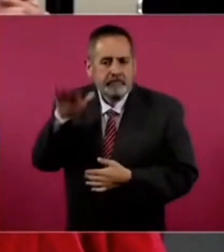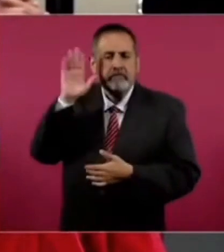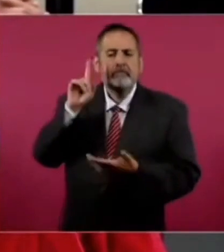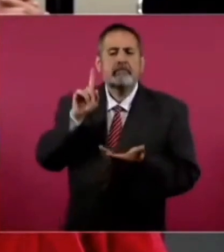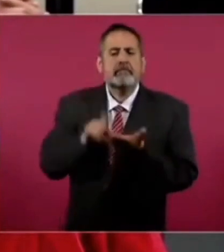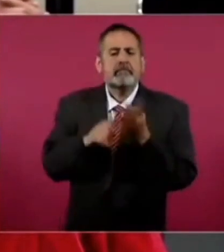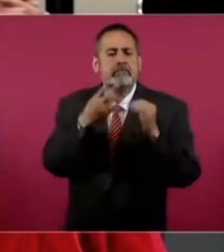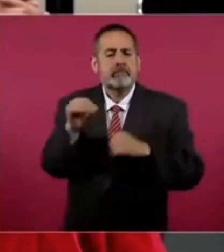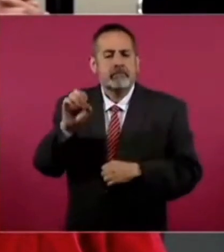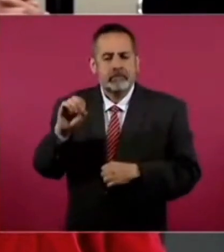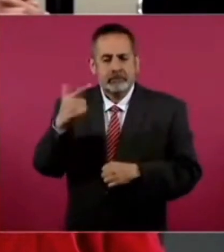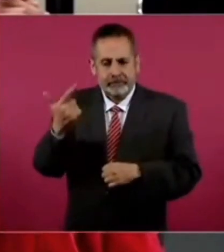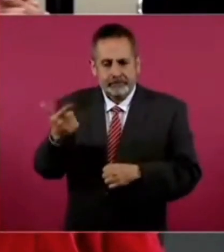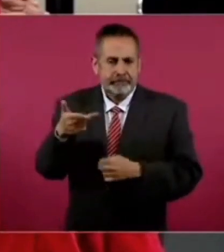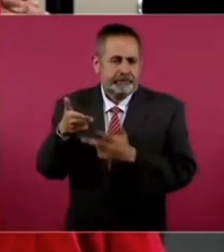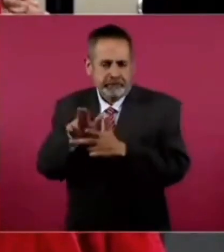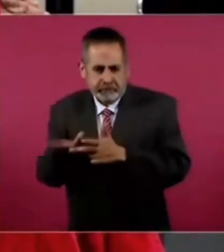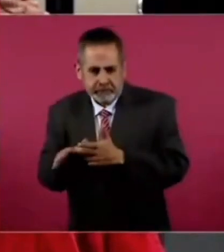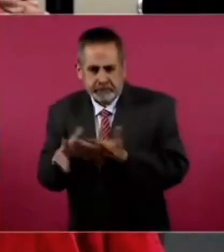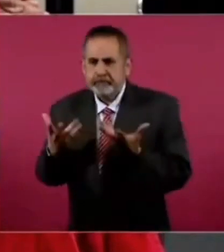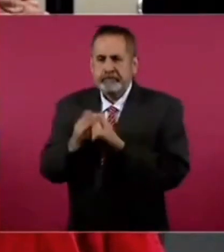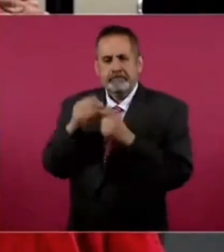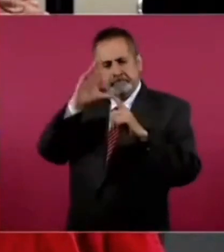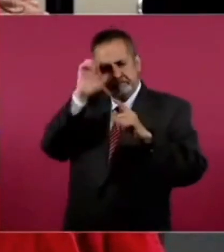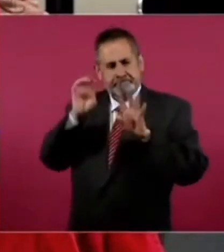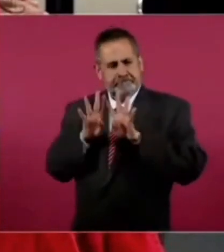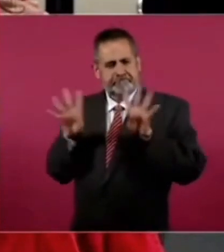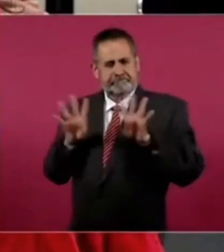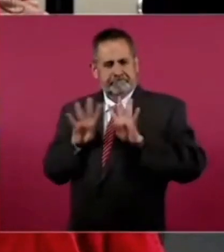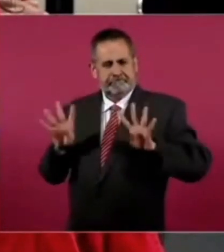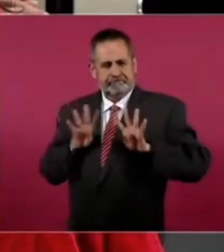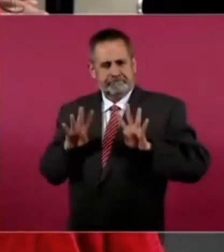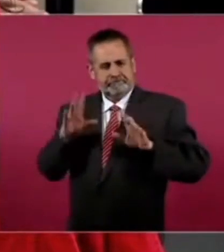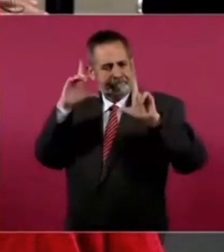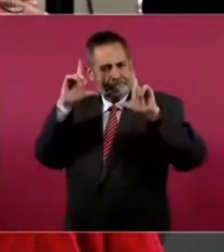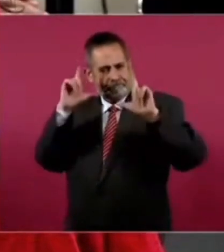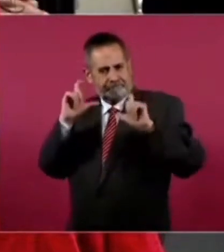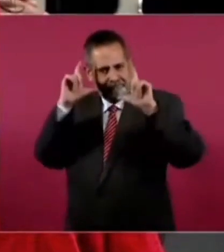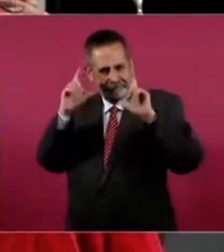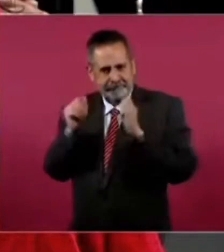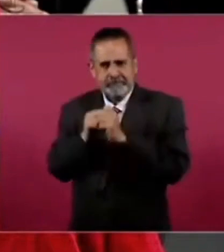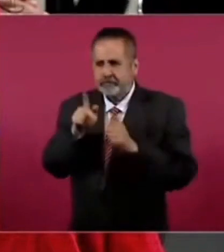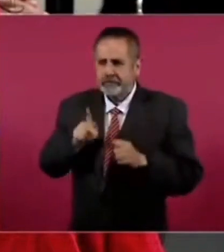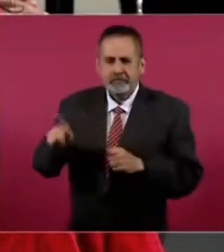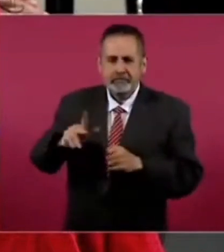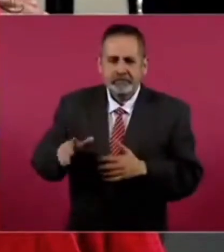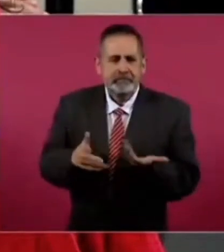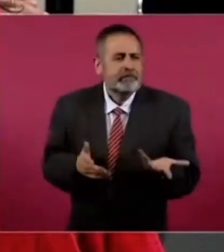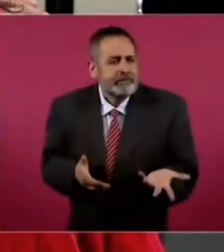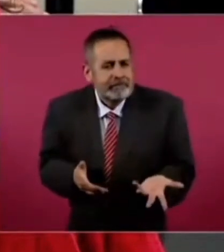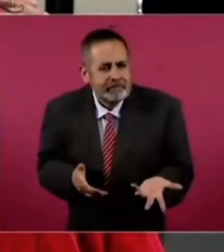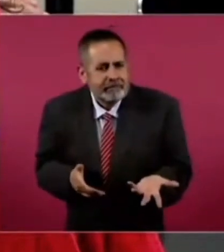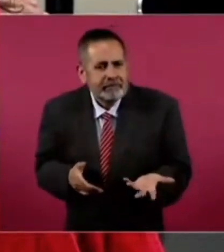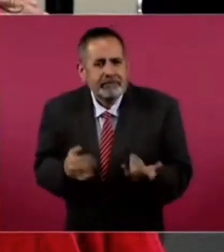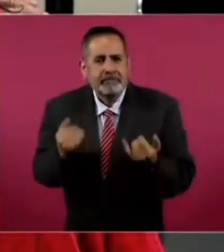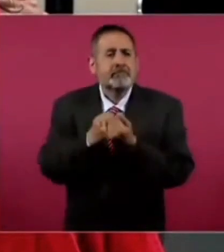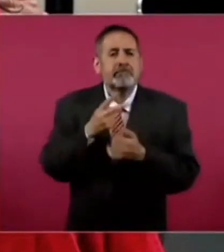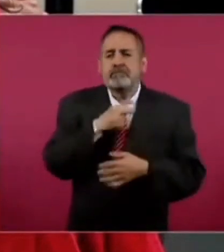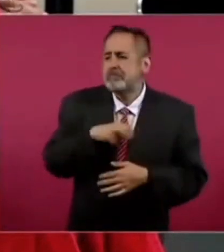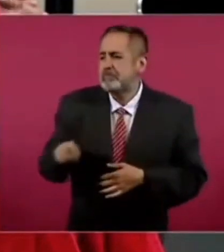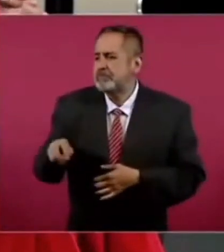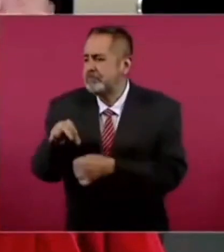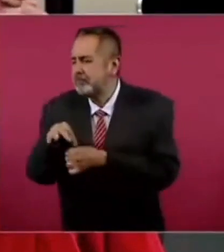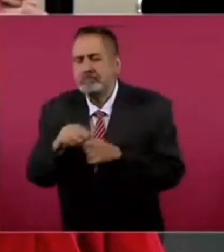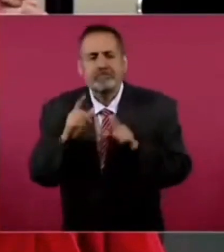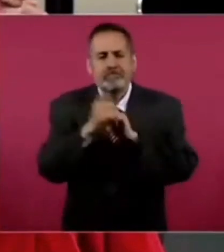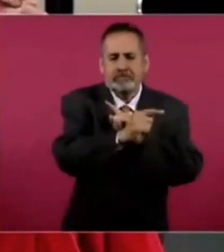1907, pues se pueda usted tomar una foto ahí con todo el pueblo porque me dicen, es que si no va a salir como los demás, nada más vino a pedir el